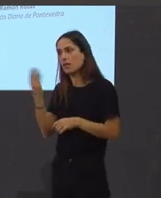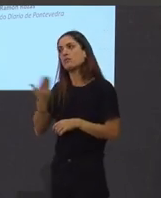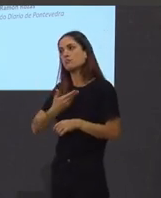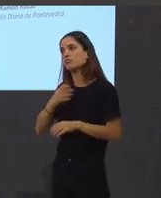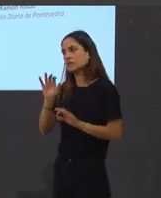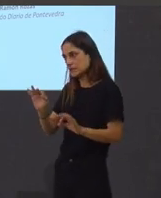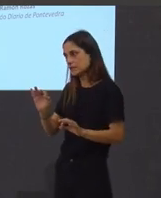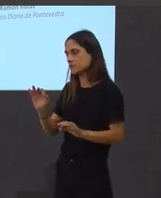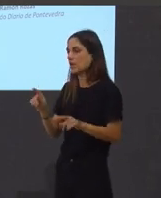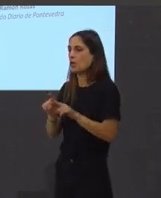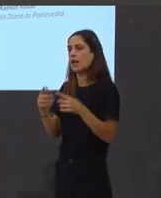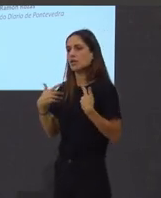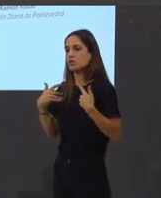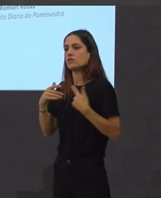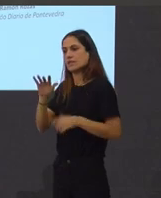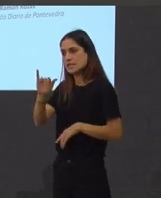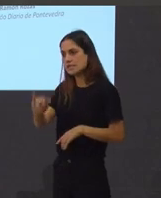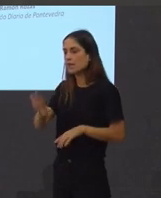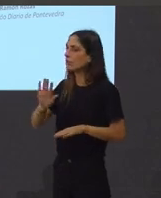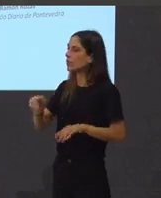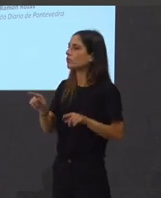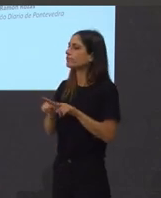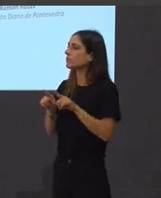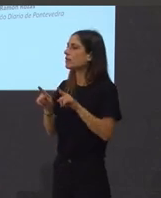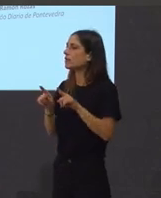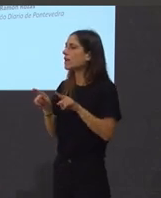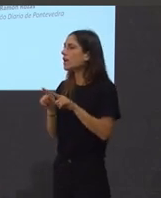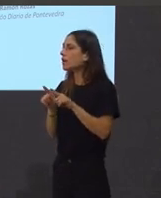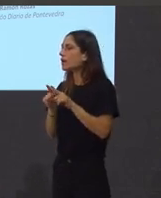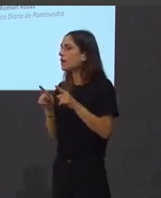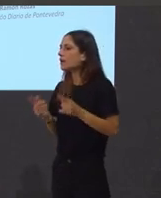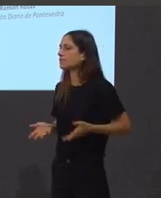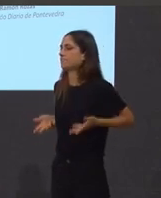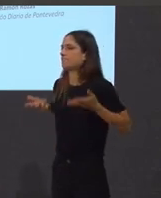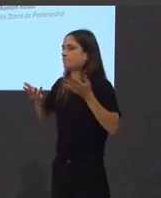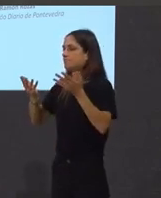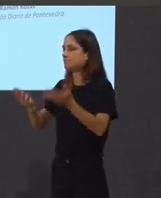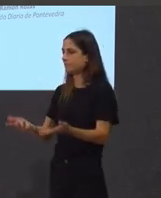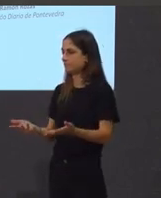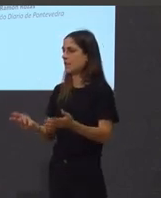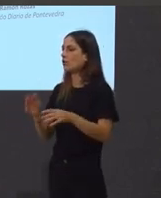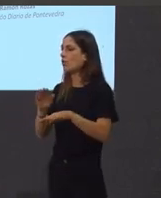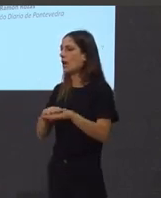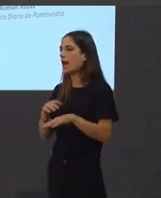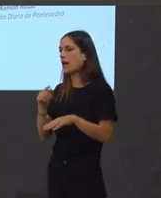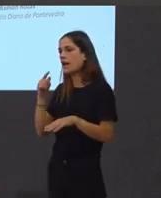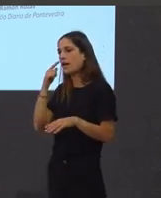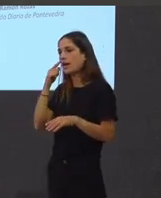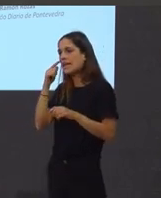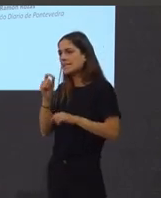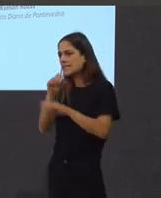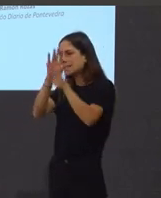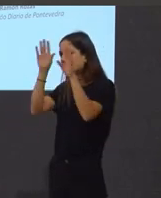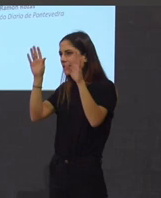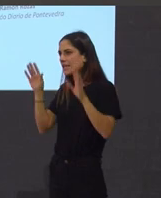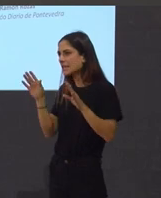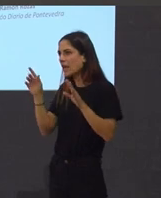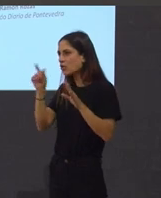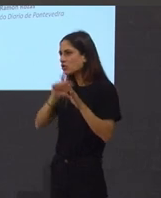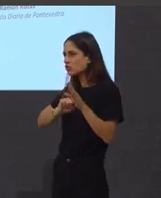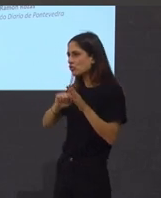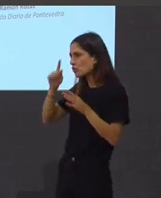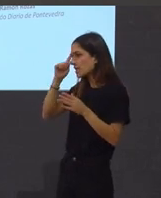víctimas dela pero invitaría para rachar esa constante pervivencia do folclorismo do estereótipo da